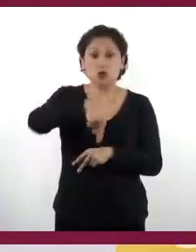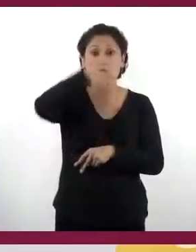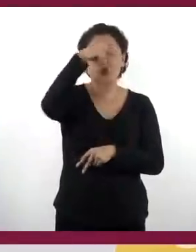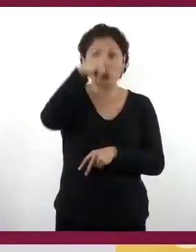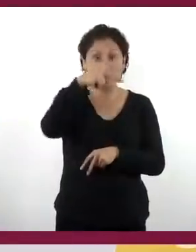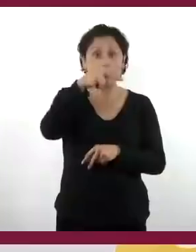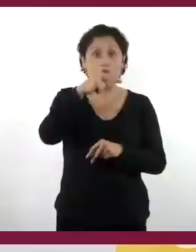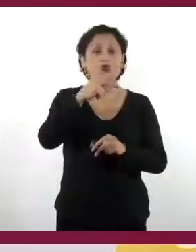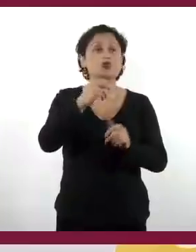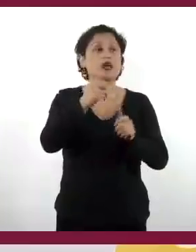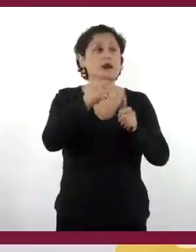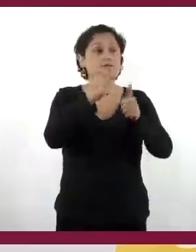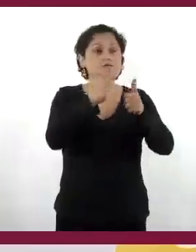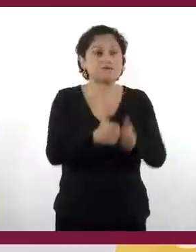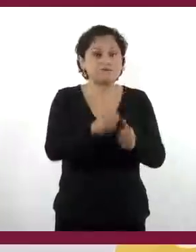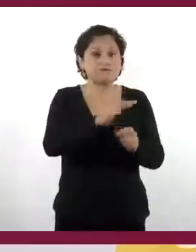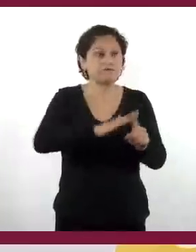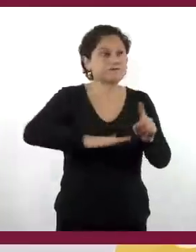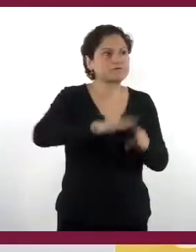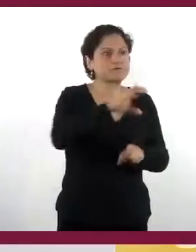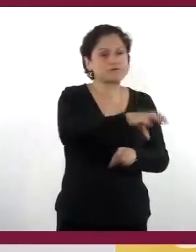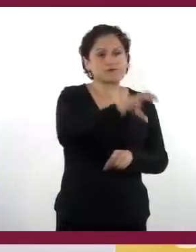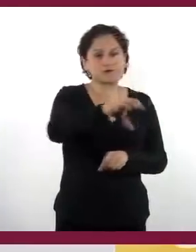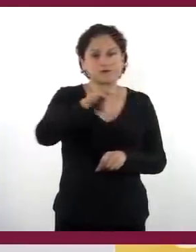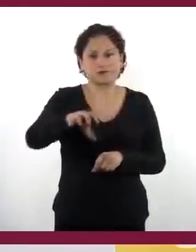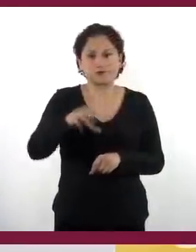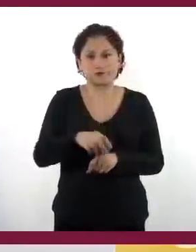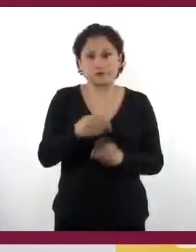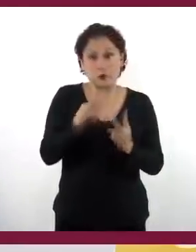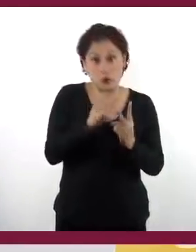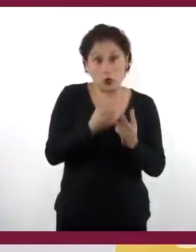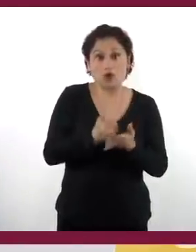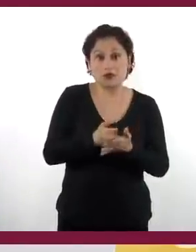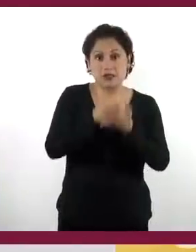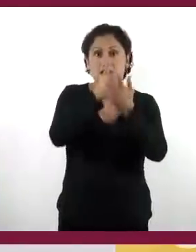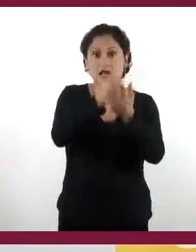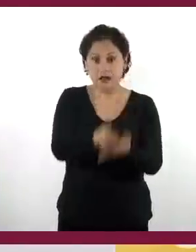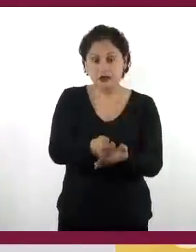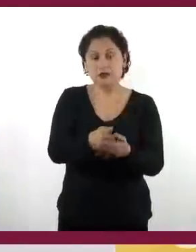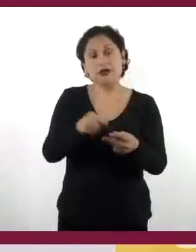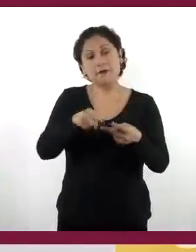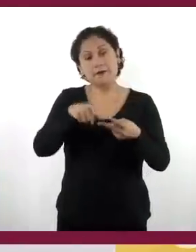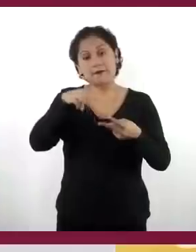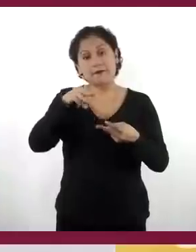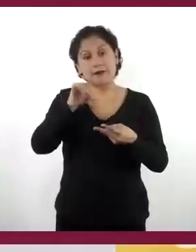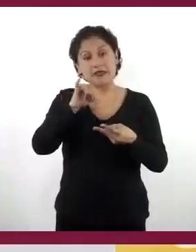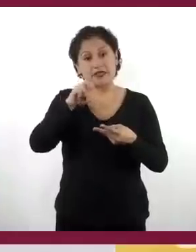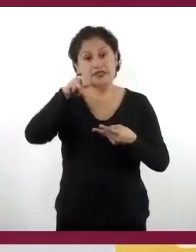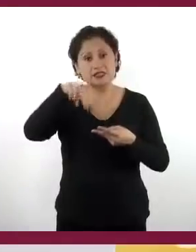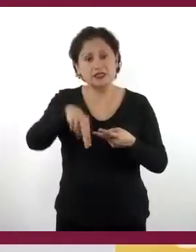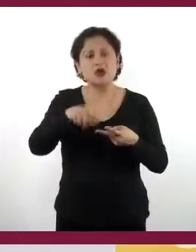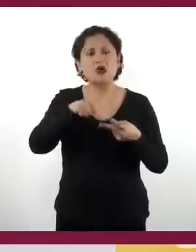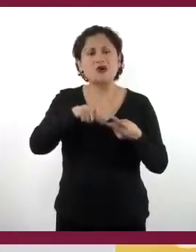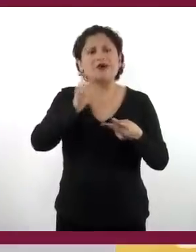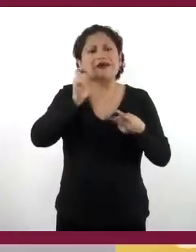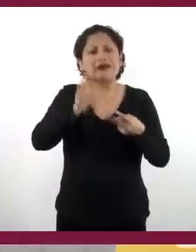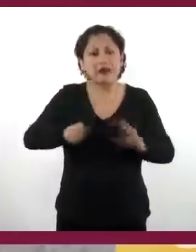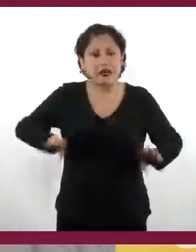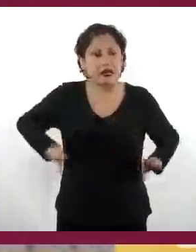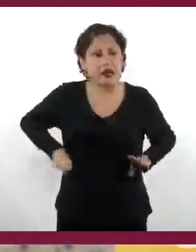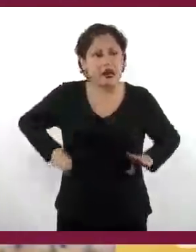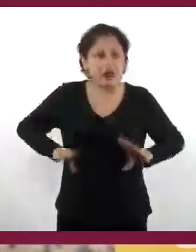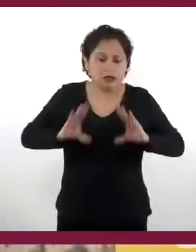muy difícil, sino imposible. Ahora, en torno a la misión, que se vuelve una unidad, no solamente de enseñanza